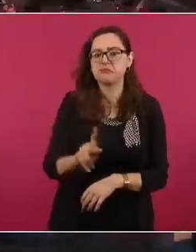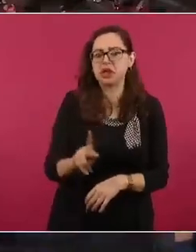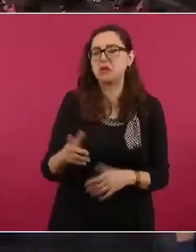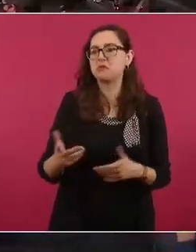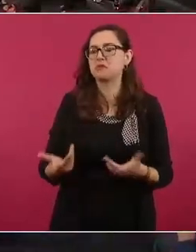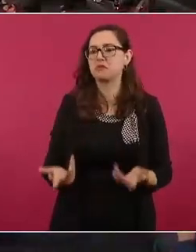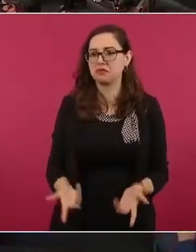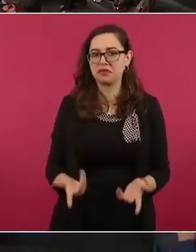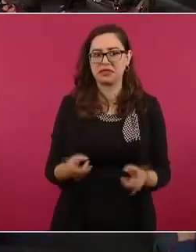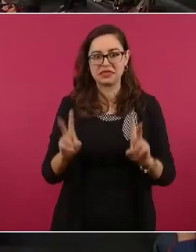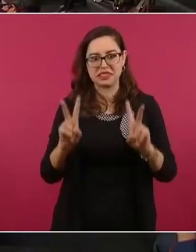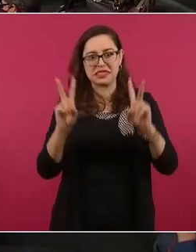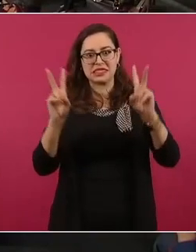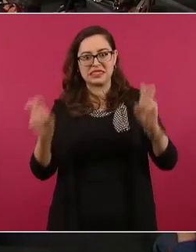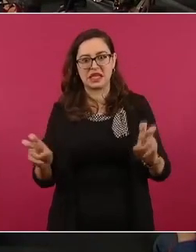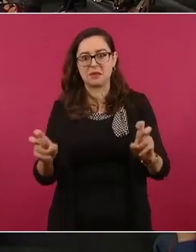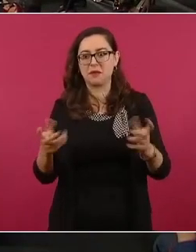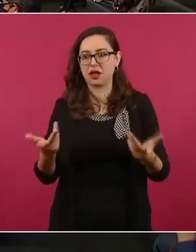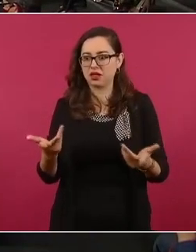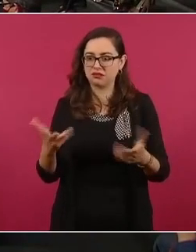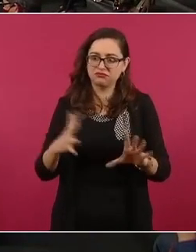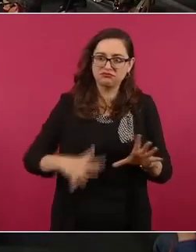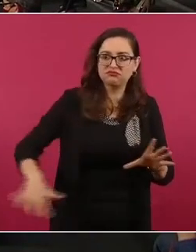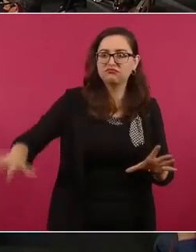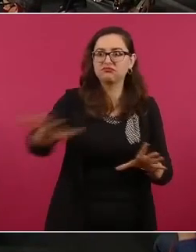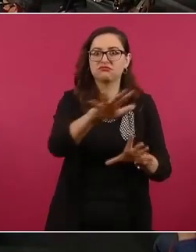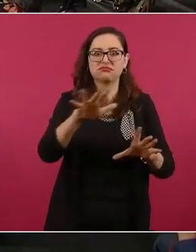la tranquilidad de la gente,